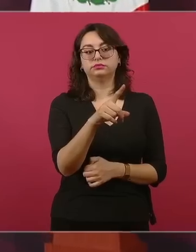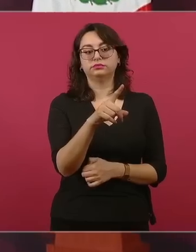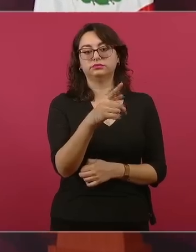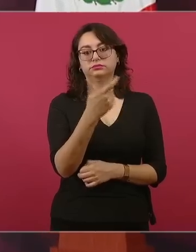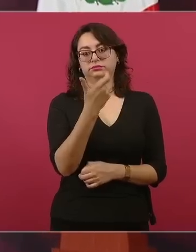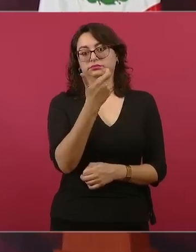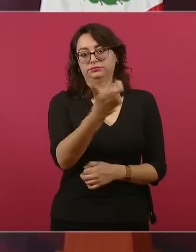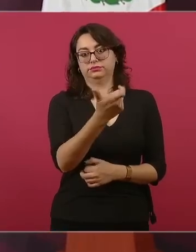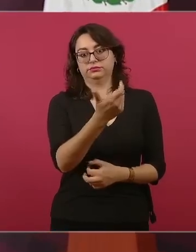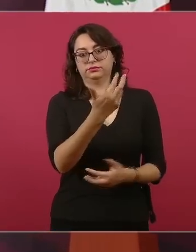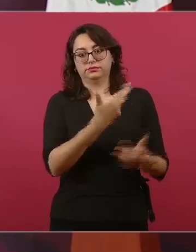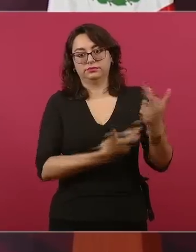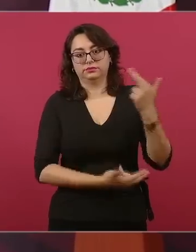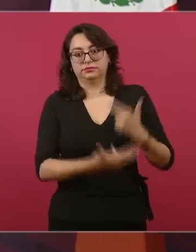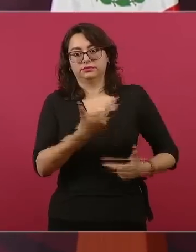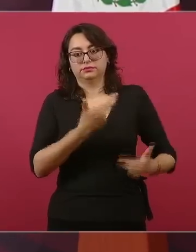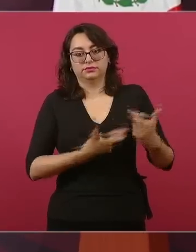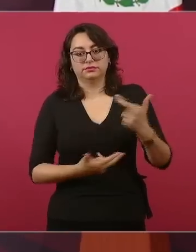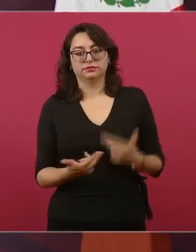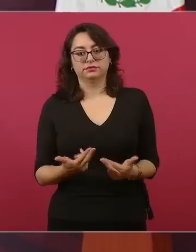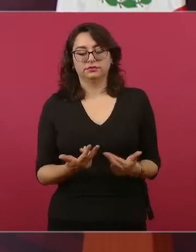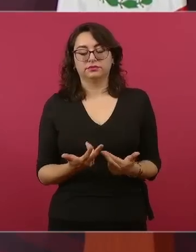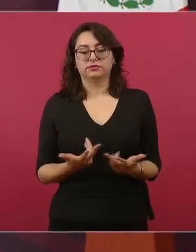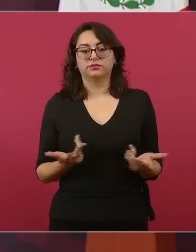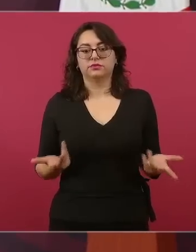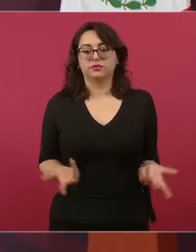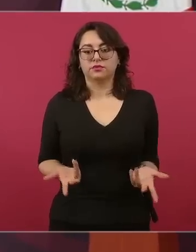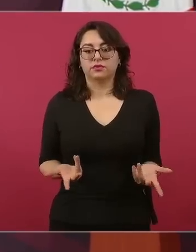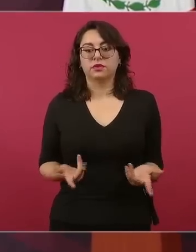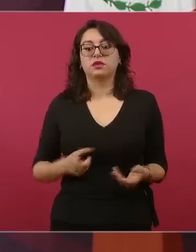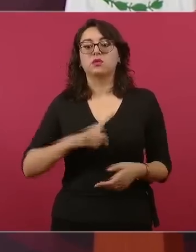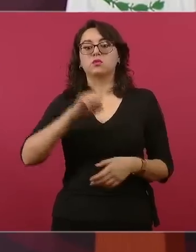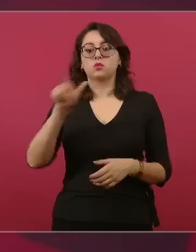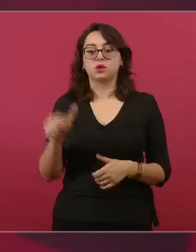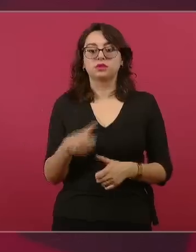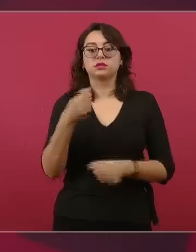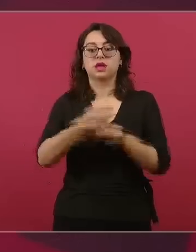Perdón, 21. 21, sus abogados